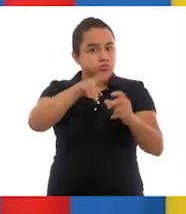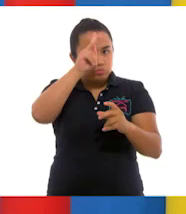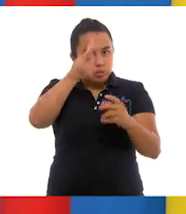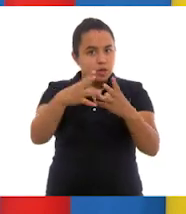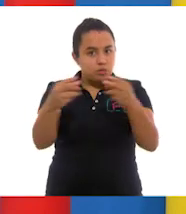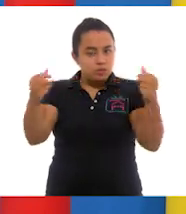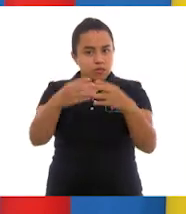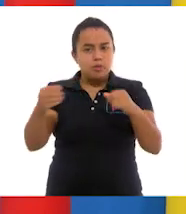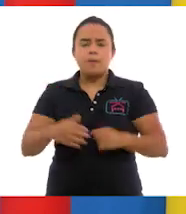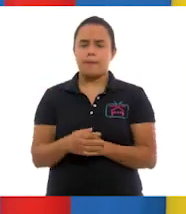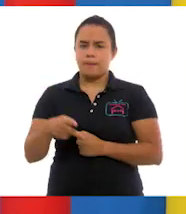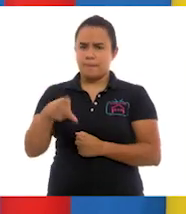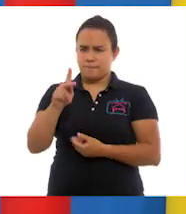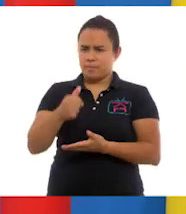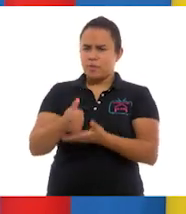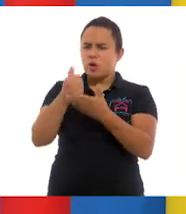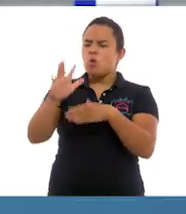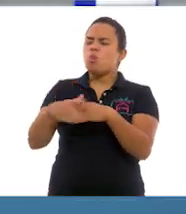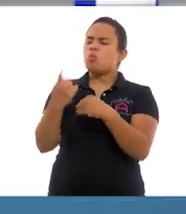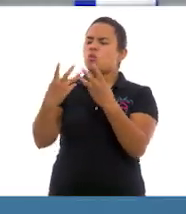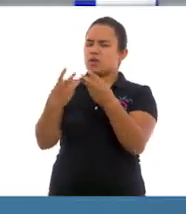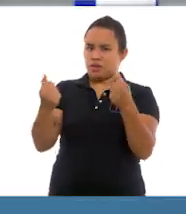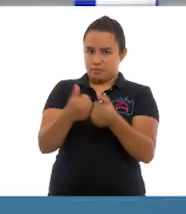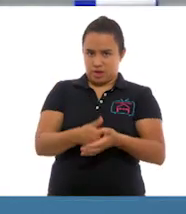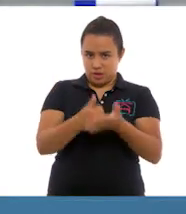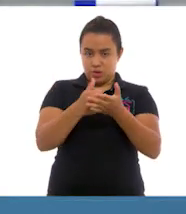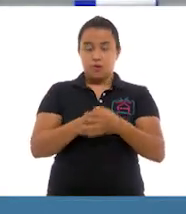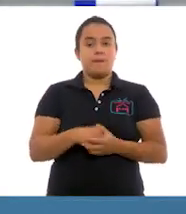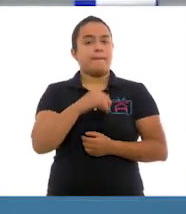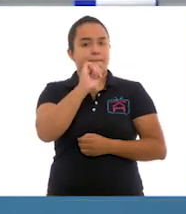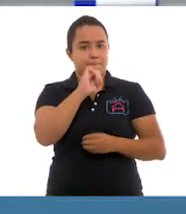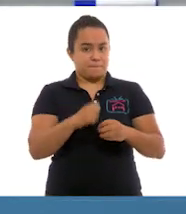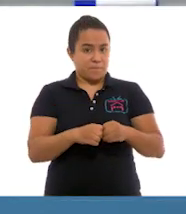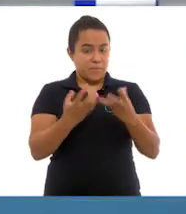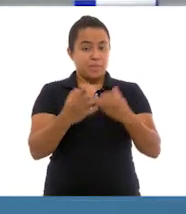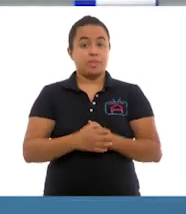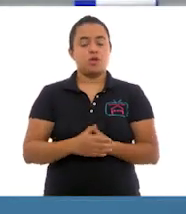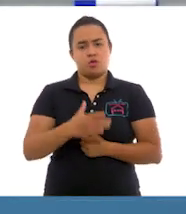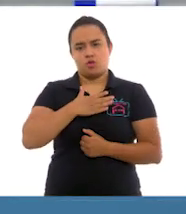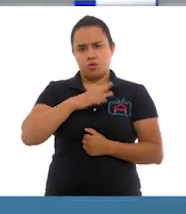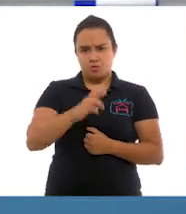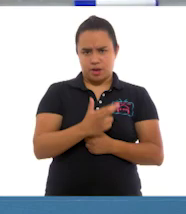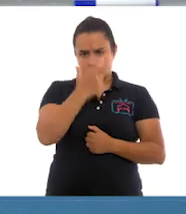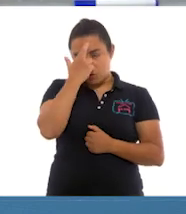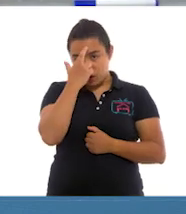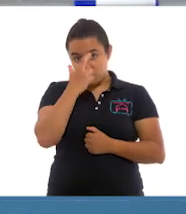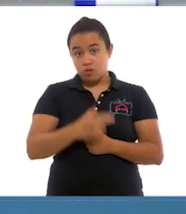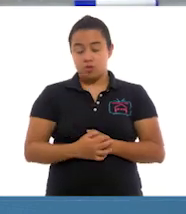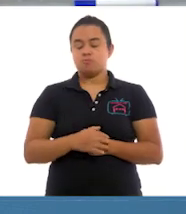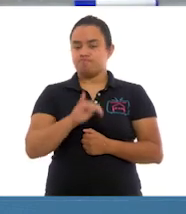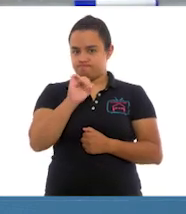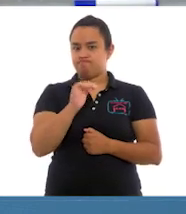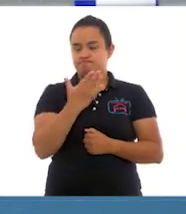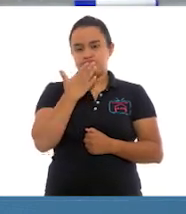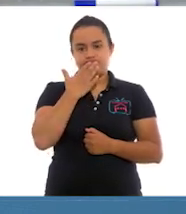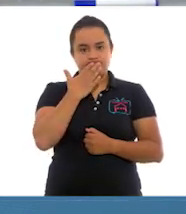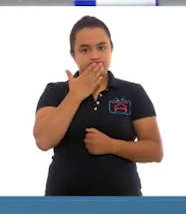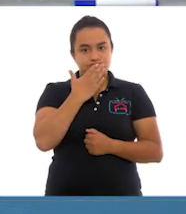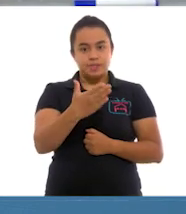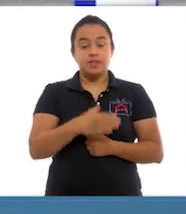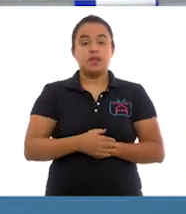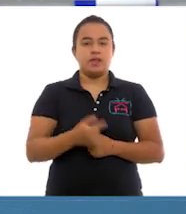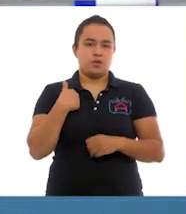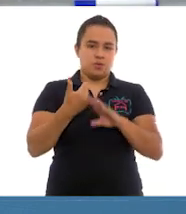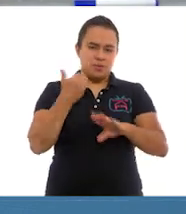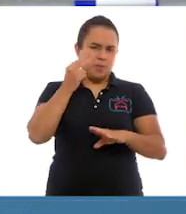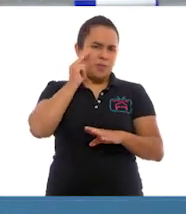cuáles eran las consecuencias de esta pérdida? Ah, claro, maestra. Yo recuerdo las consecuencias muy bien. Por cierto, acabo